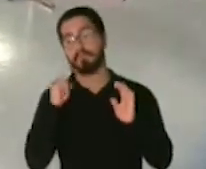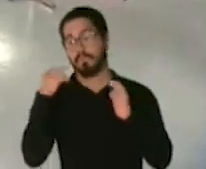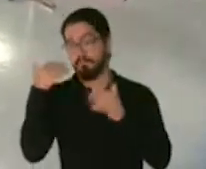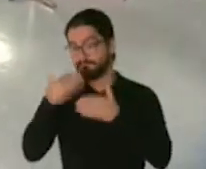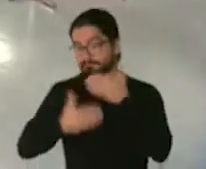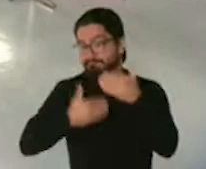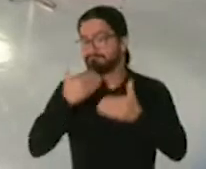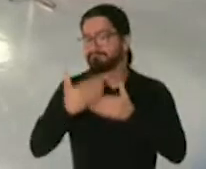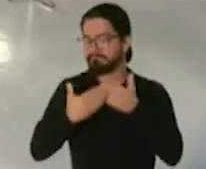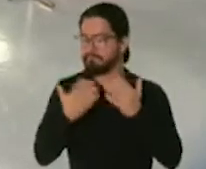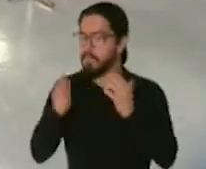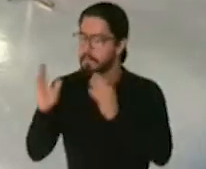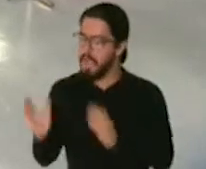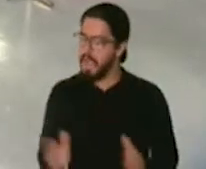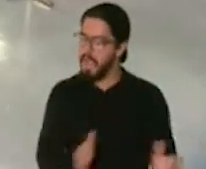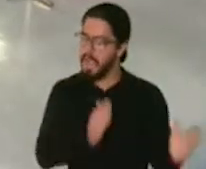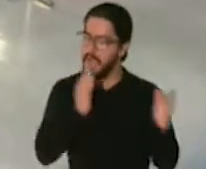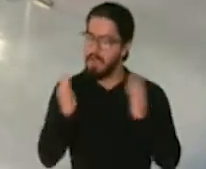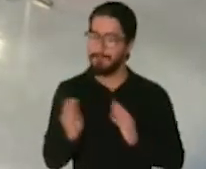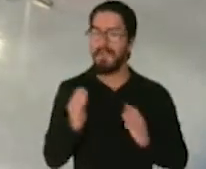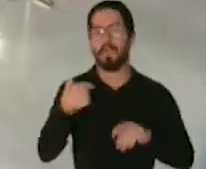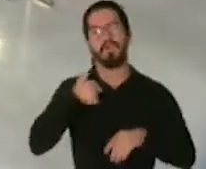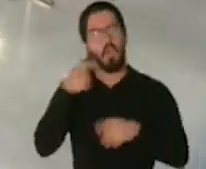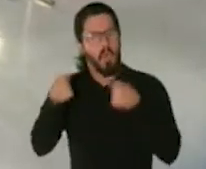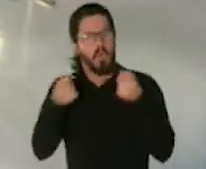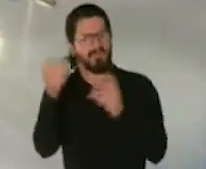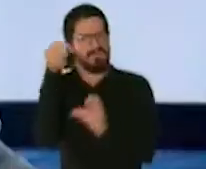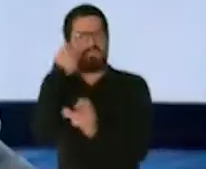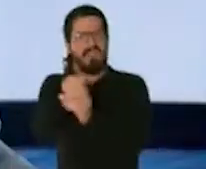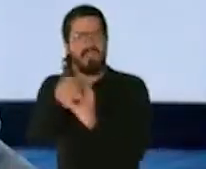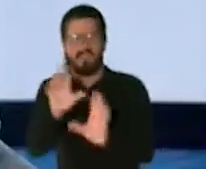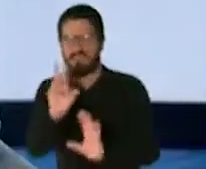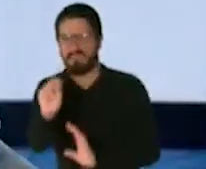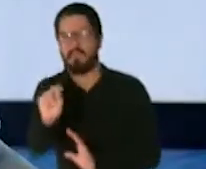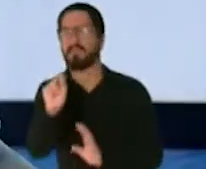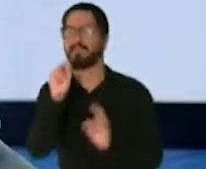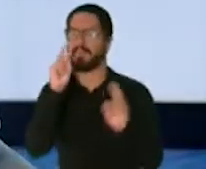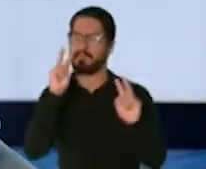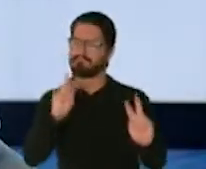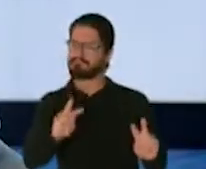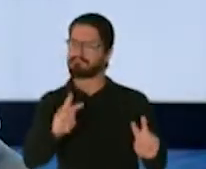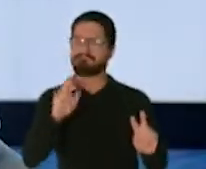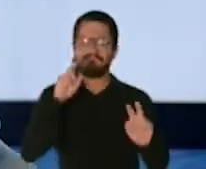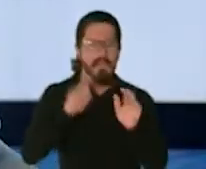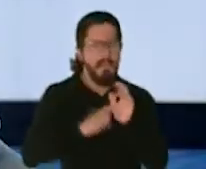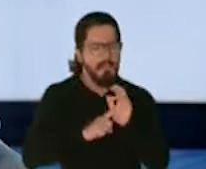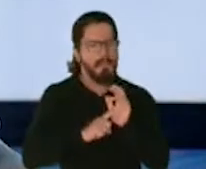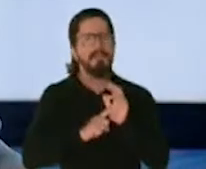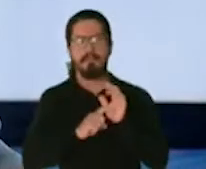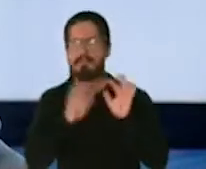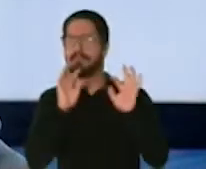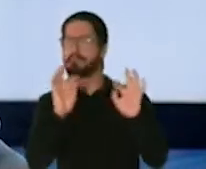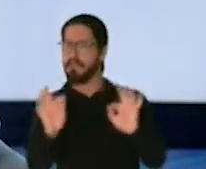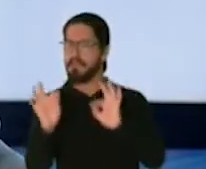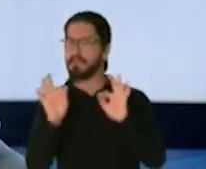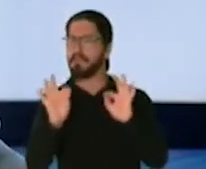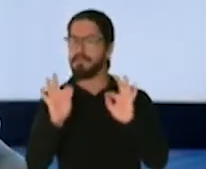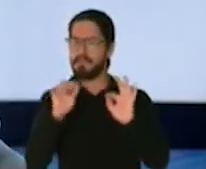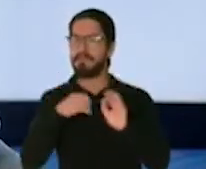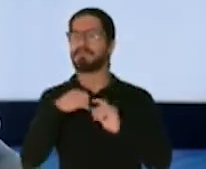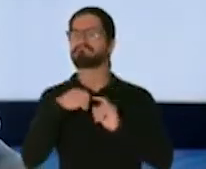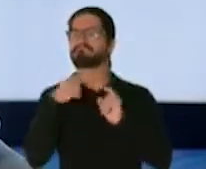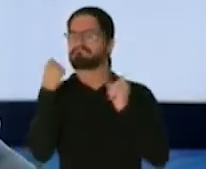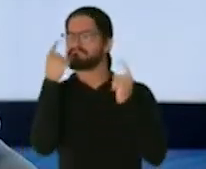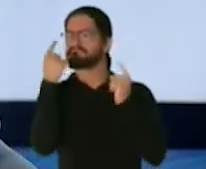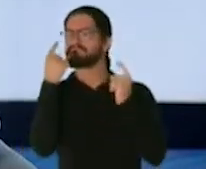en el cargo, pero por la información que me llega, esto se ha estado planificando muy bien. Yo veo con muy buenos ojos que la